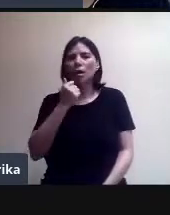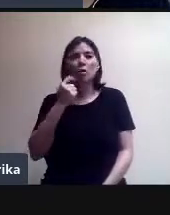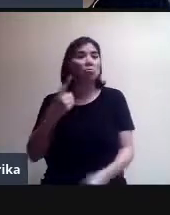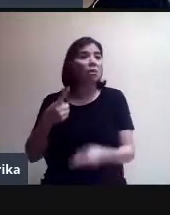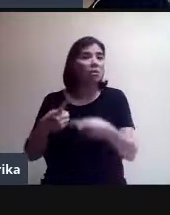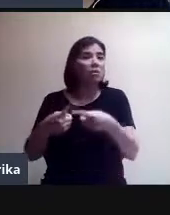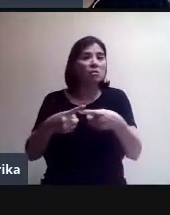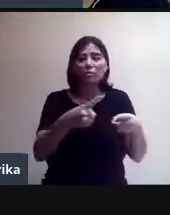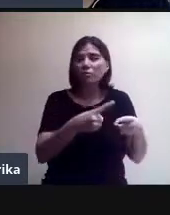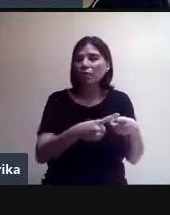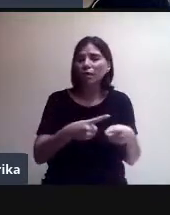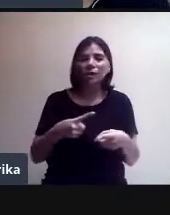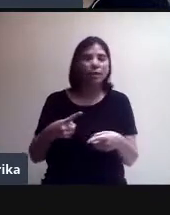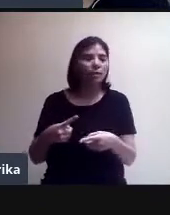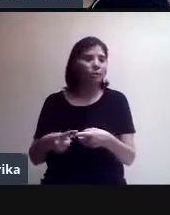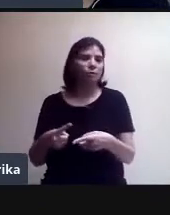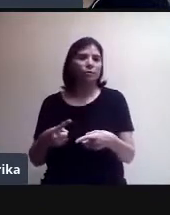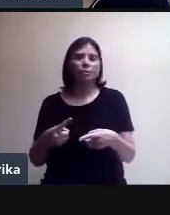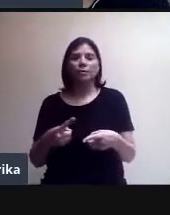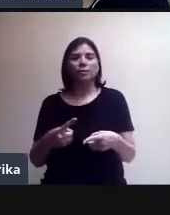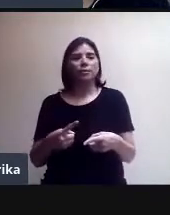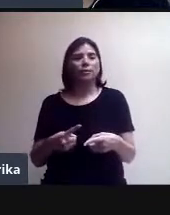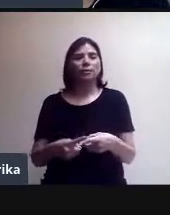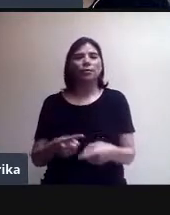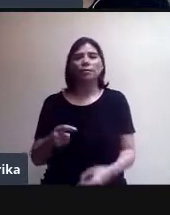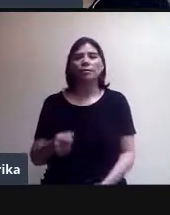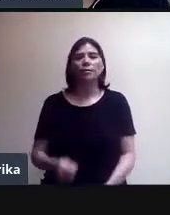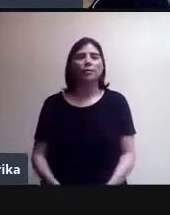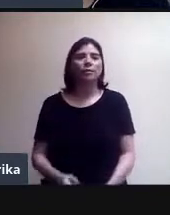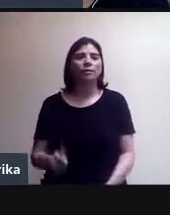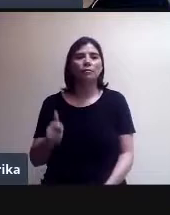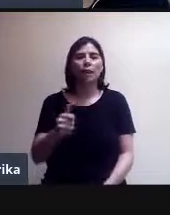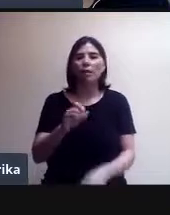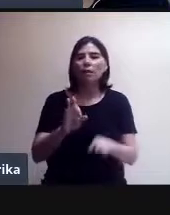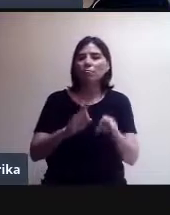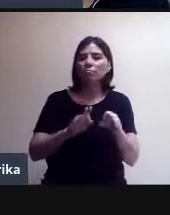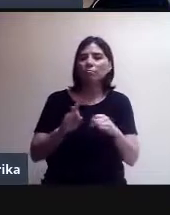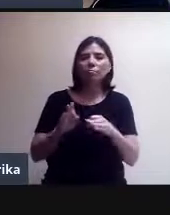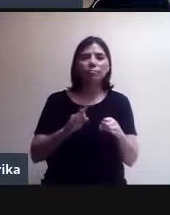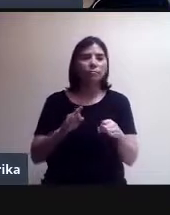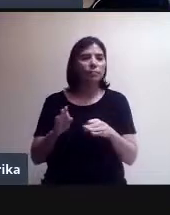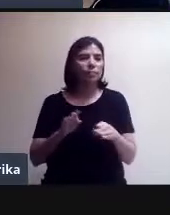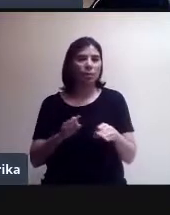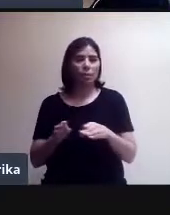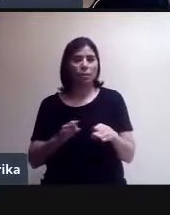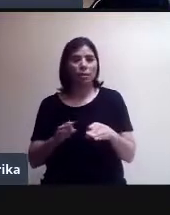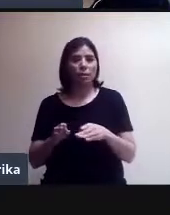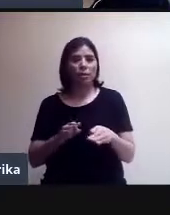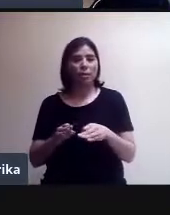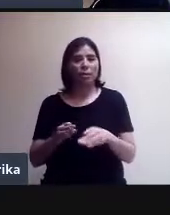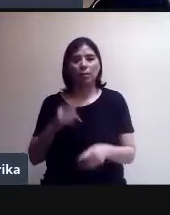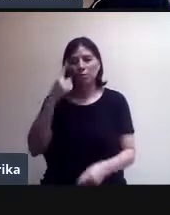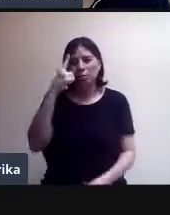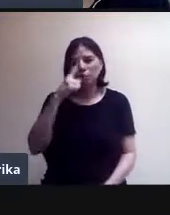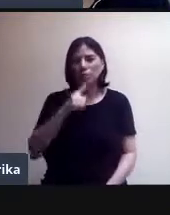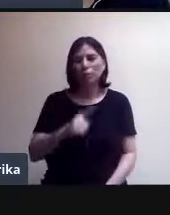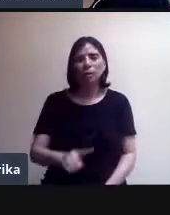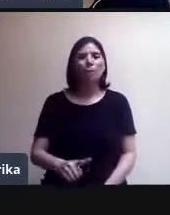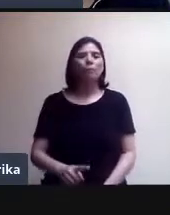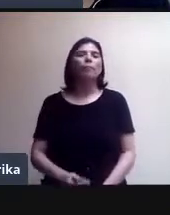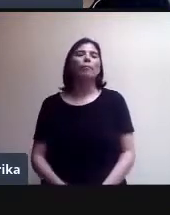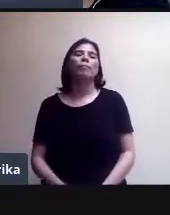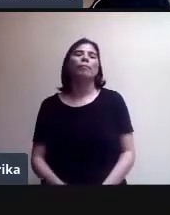de cada uno. Y, bueno, cada quien estamos en nuestra tinchera haciendo el trabajo que nos corresponde para sacar esto